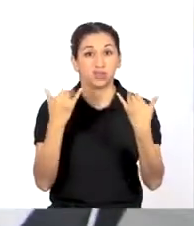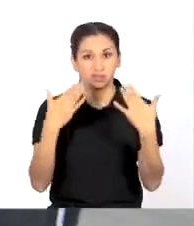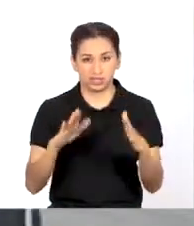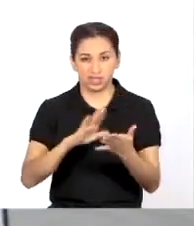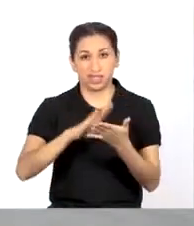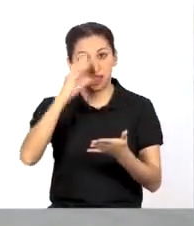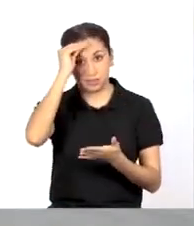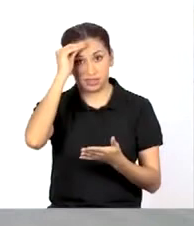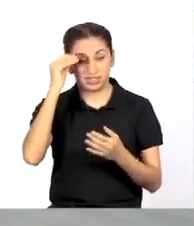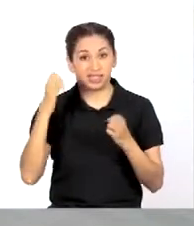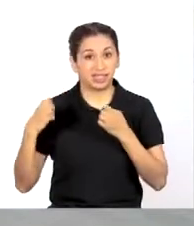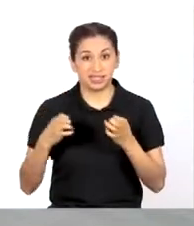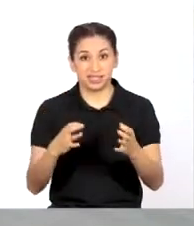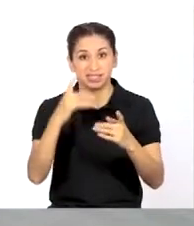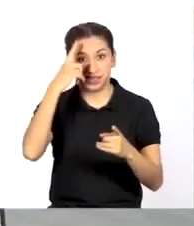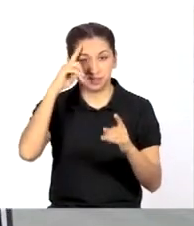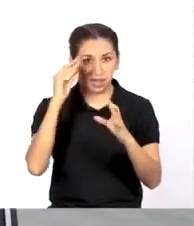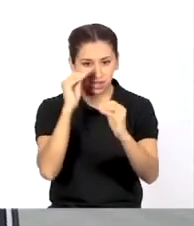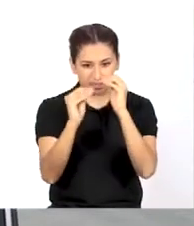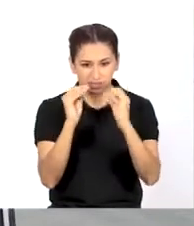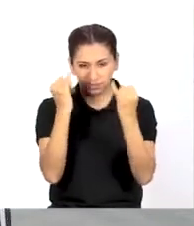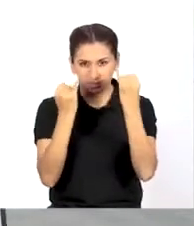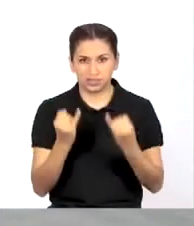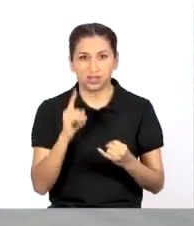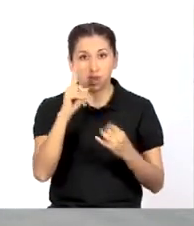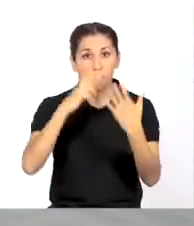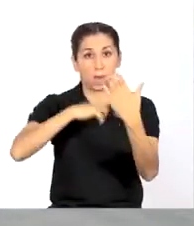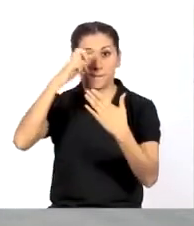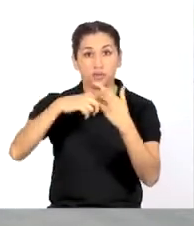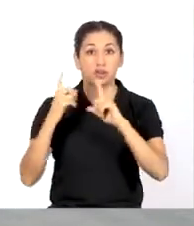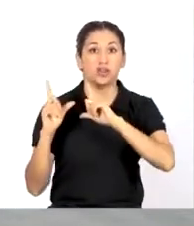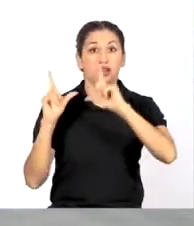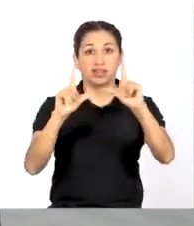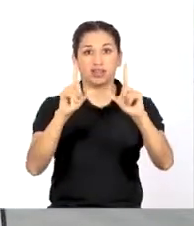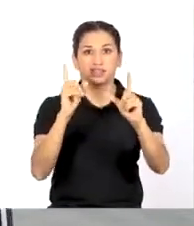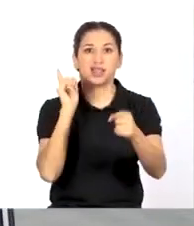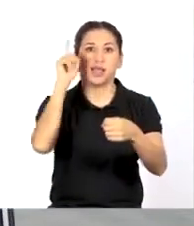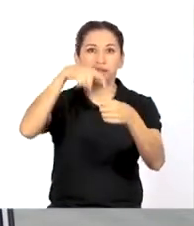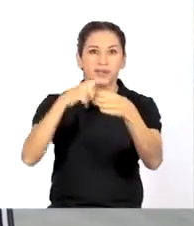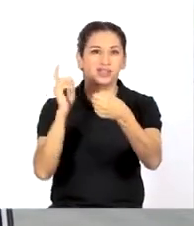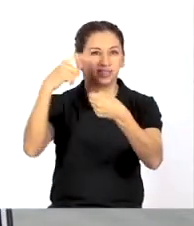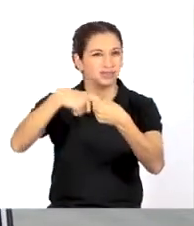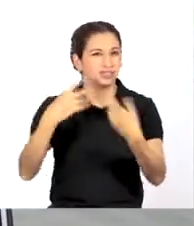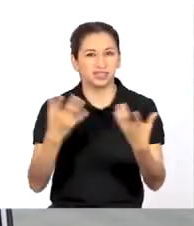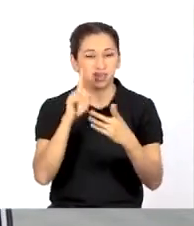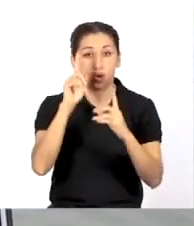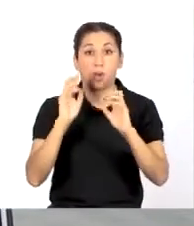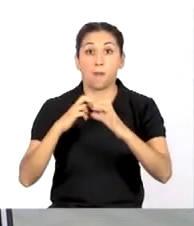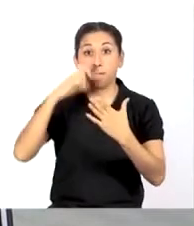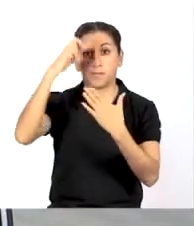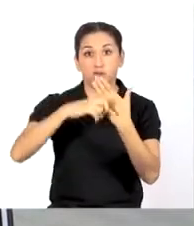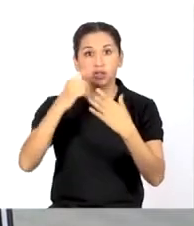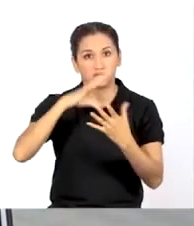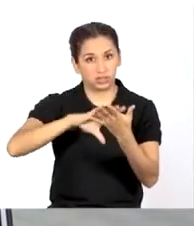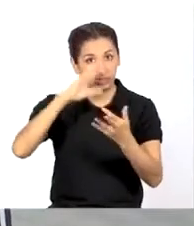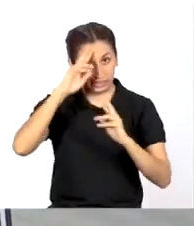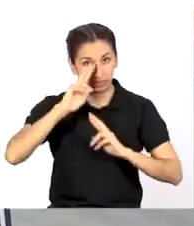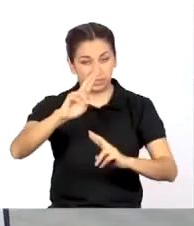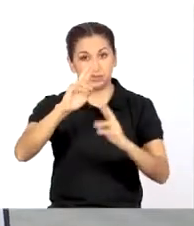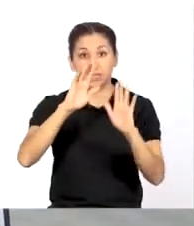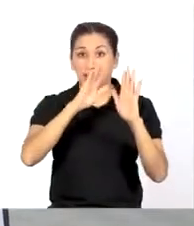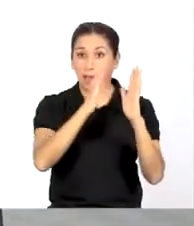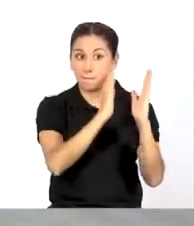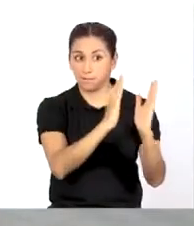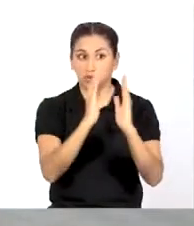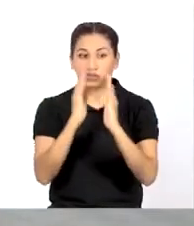Hoy aprendimos estrategias para diseñar un proyecto participativo. Es decir, un proyecto en el que hay que tener en cuenta los pasos